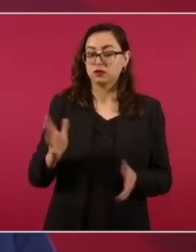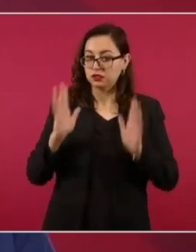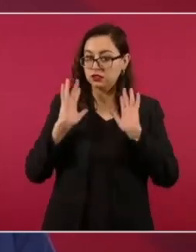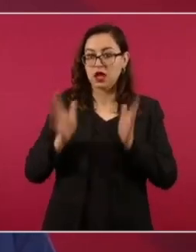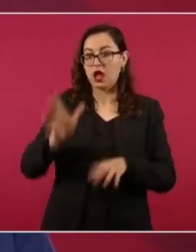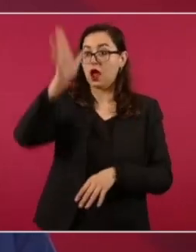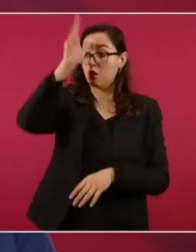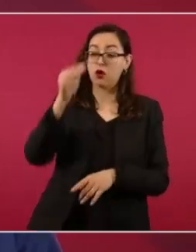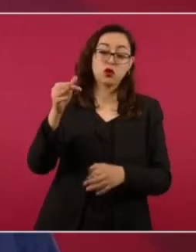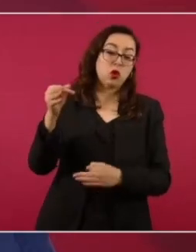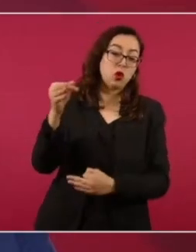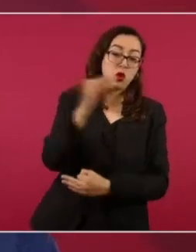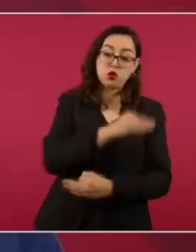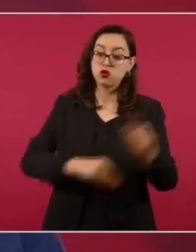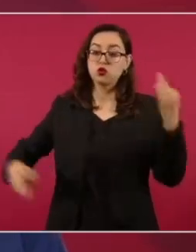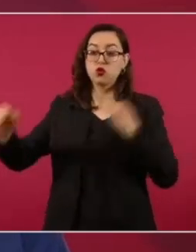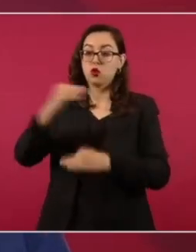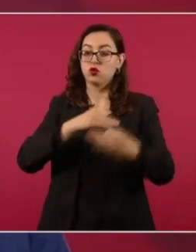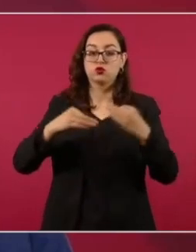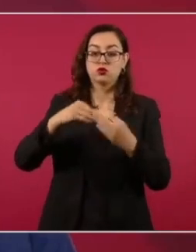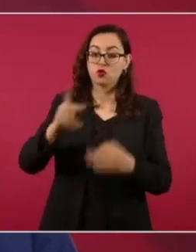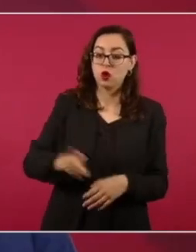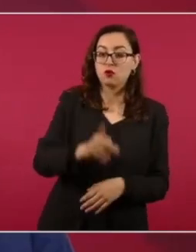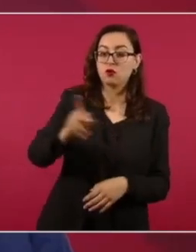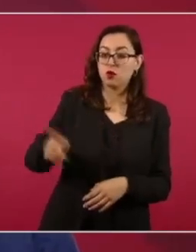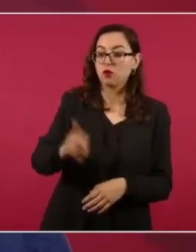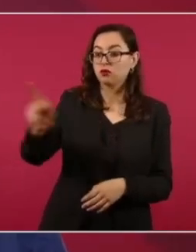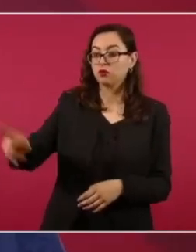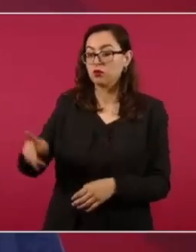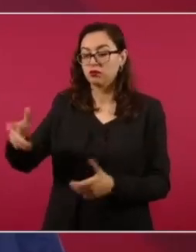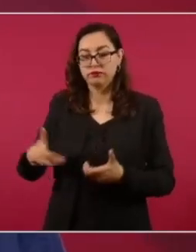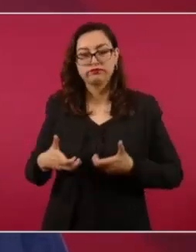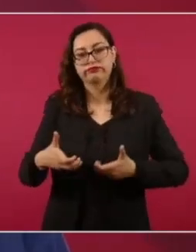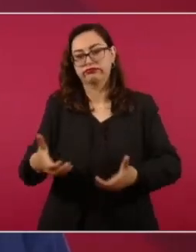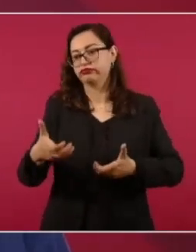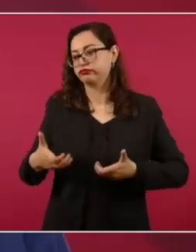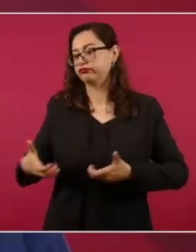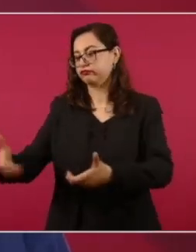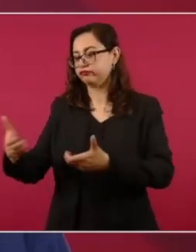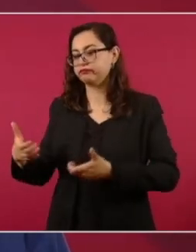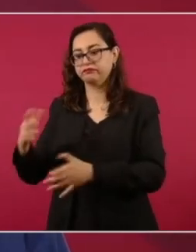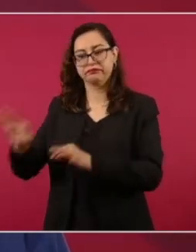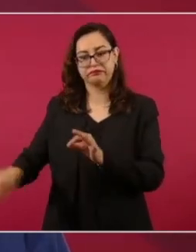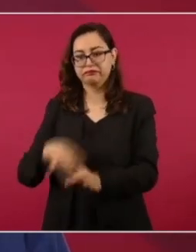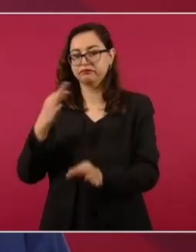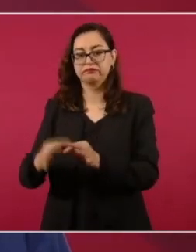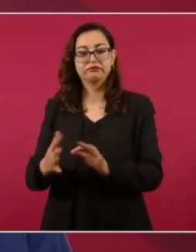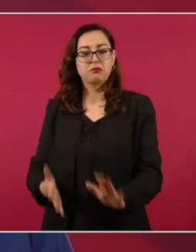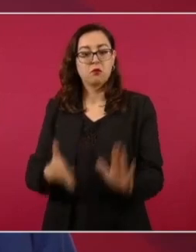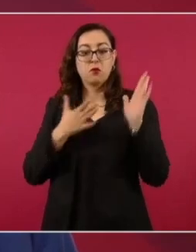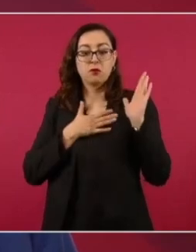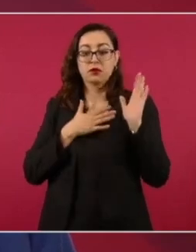y estamos trabajando en eso. Hicimos y se está avanzando y son caminos